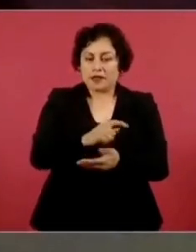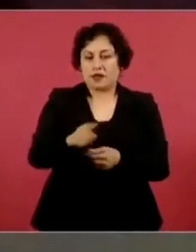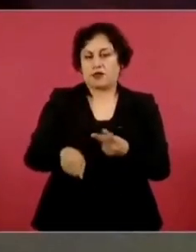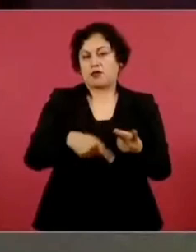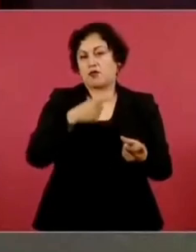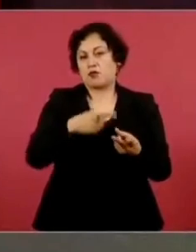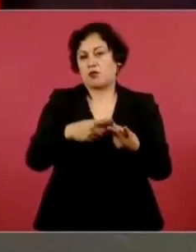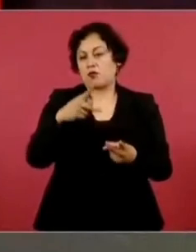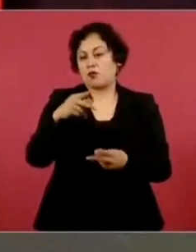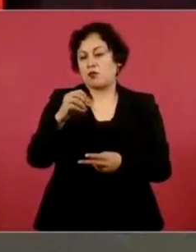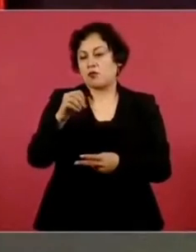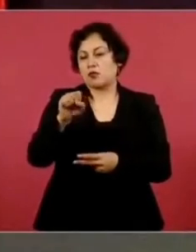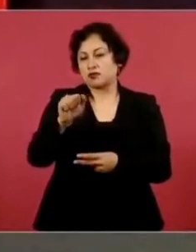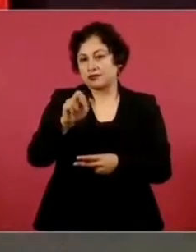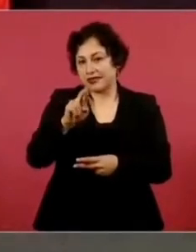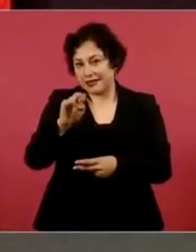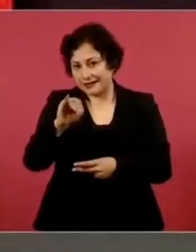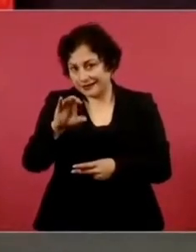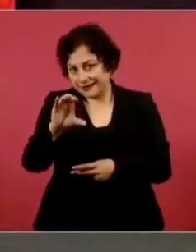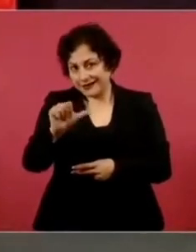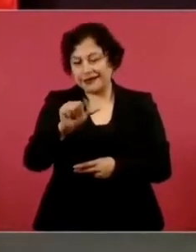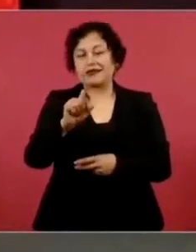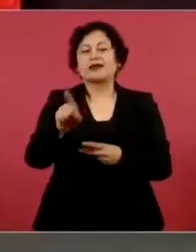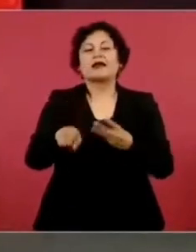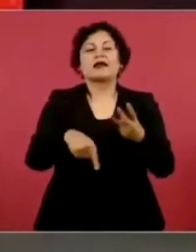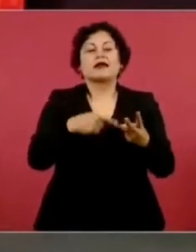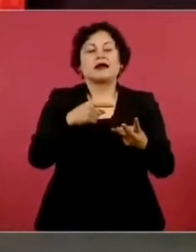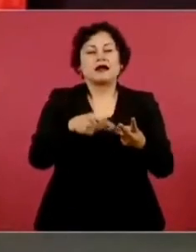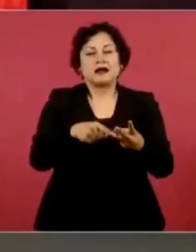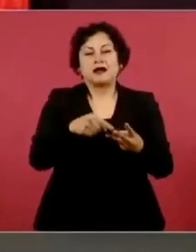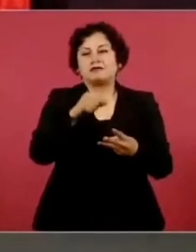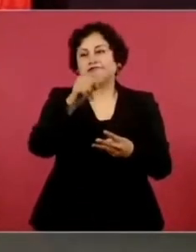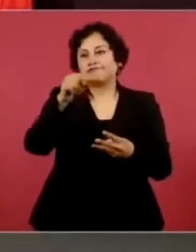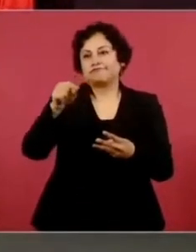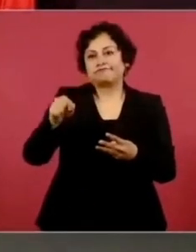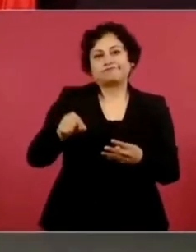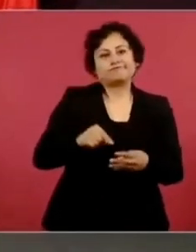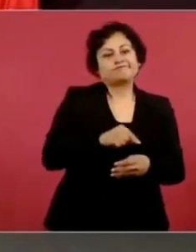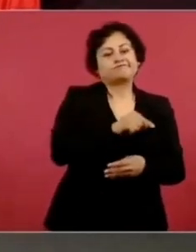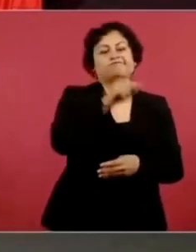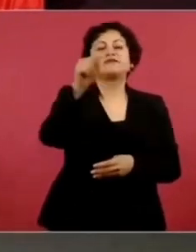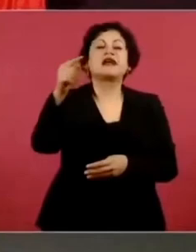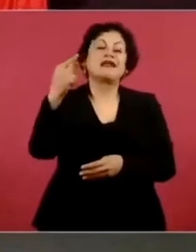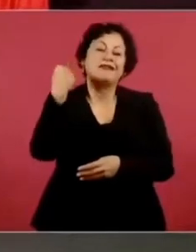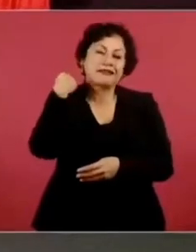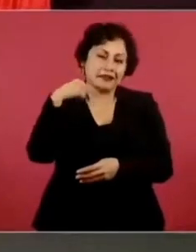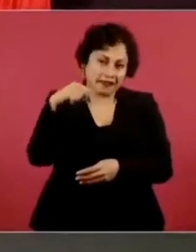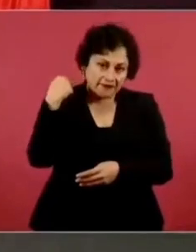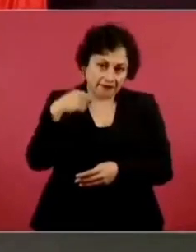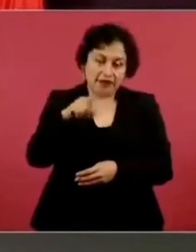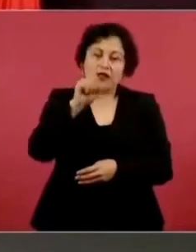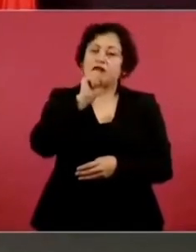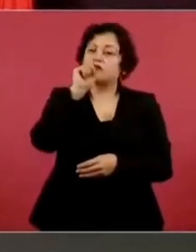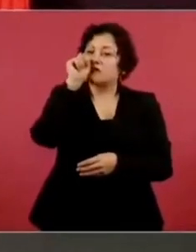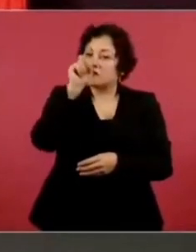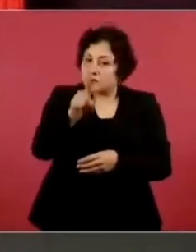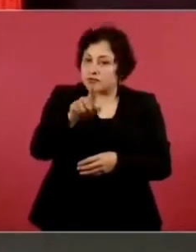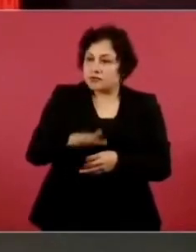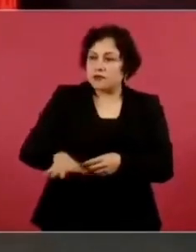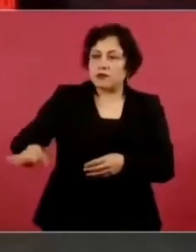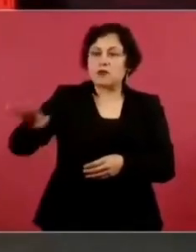incluso dominaba hasta Tabasco. Todos los líderes de las secciones